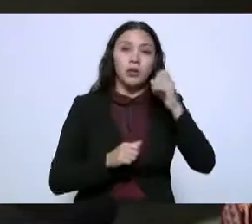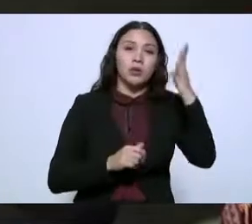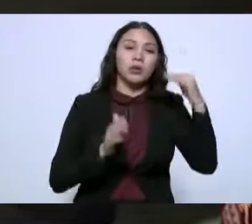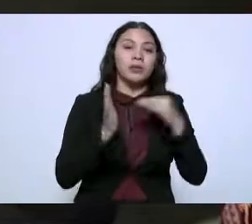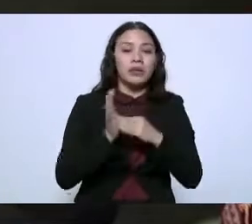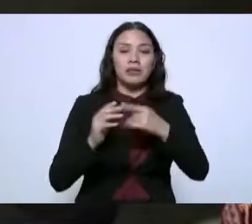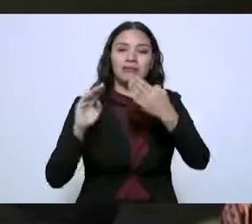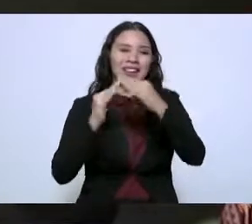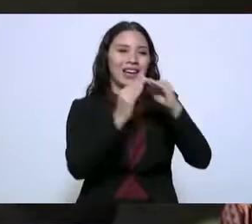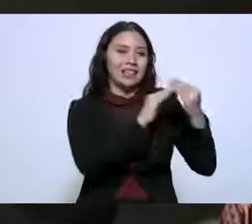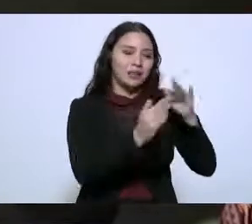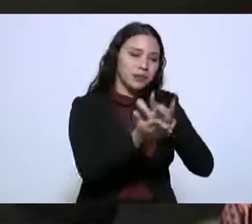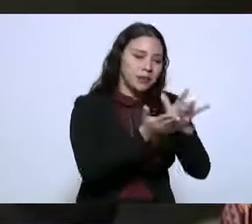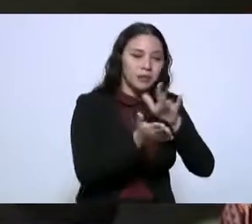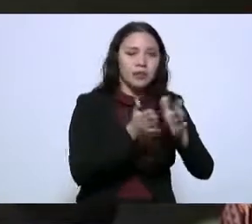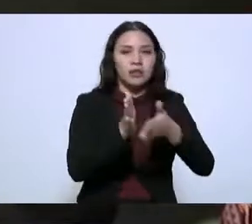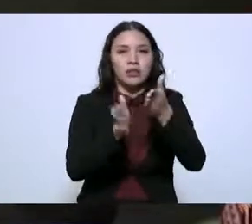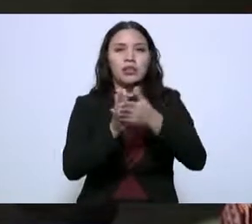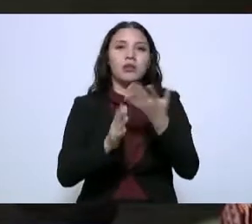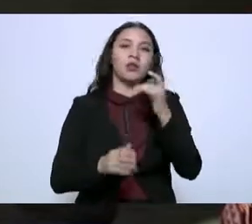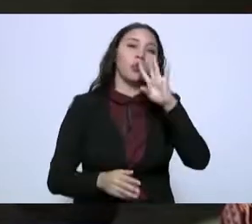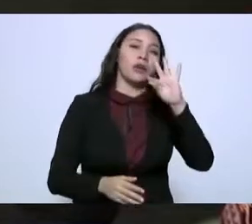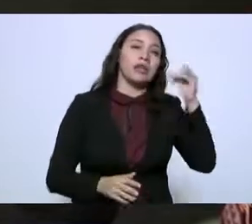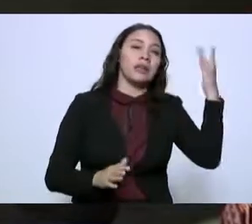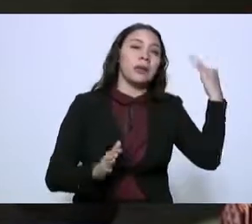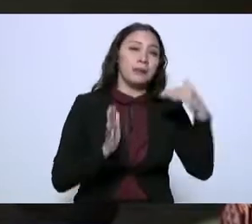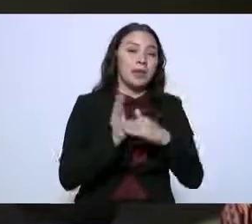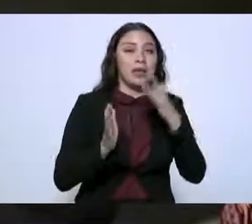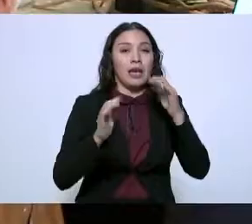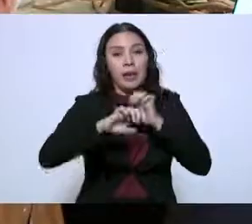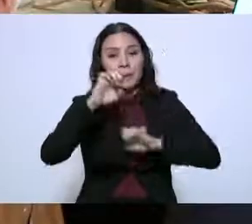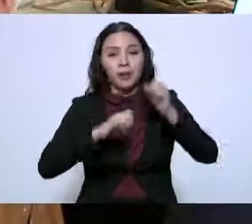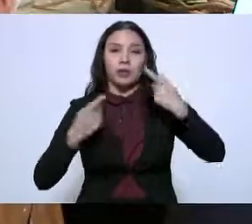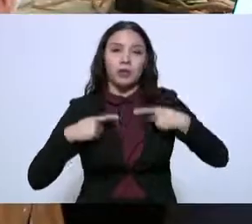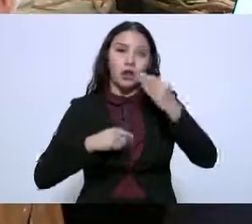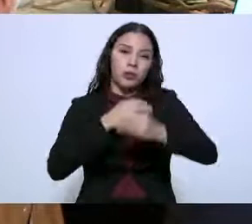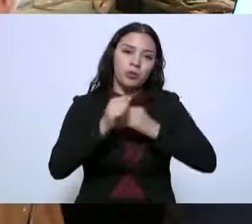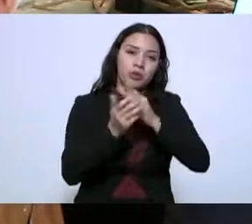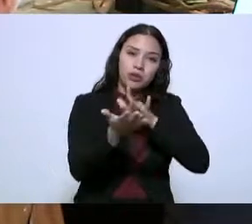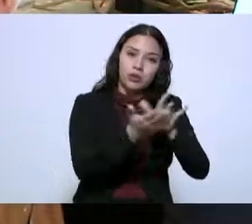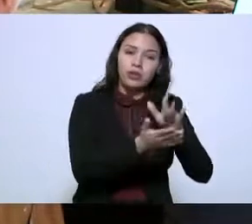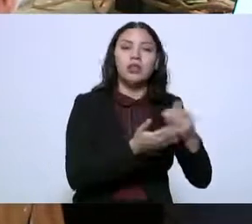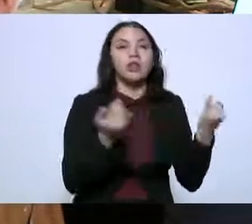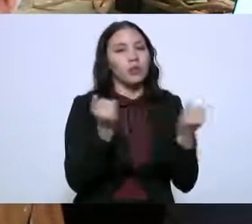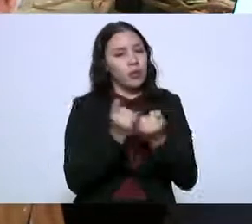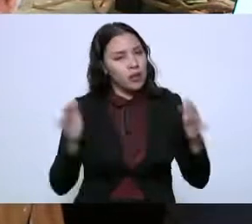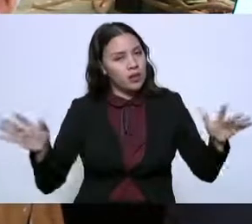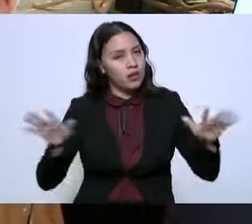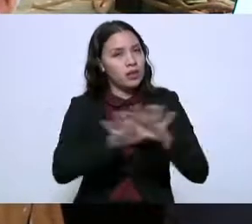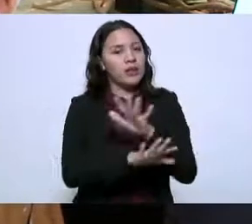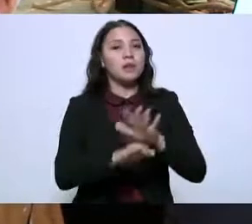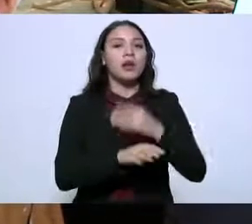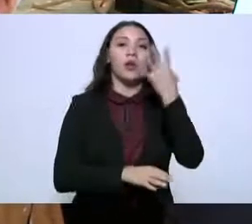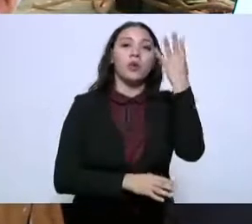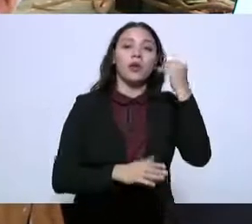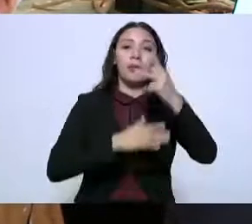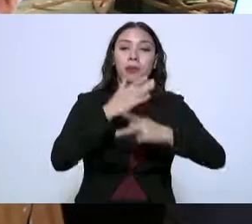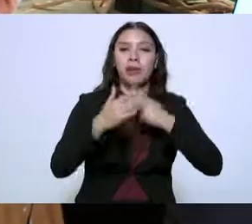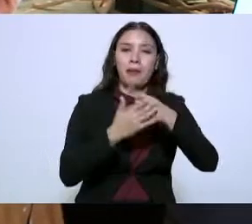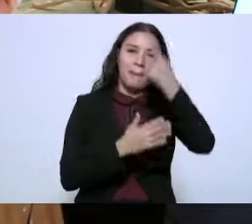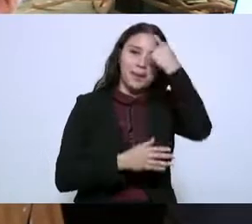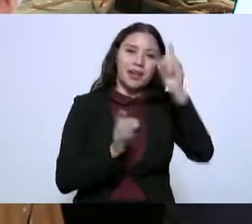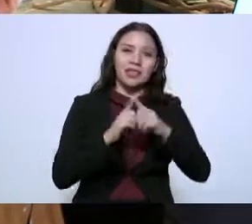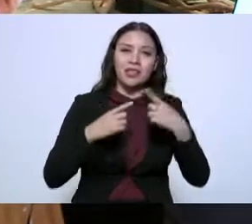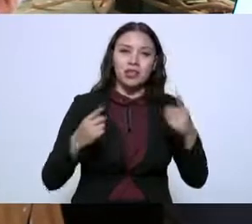de vivienda y generando aproximadamente 40 mil empleos. Asimismo, se actualizaron nueve programas de